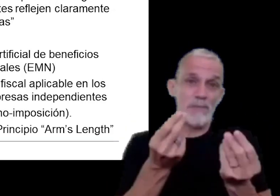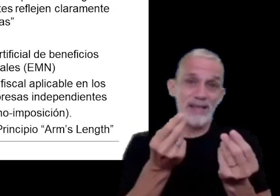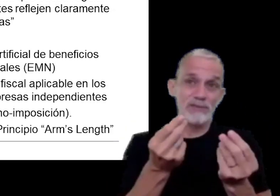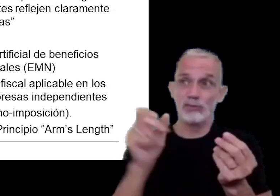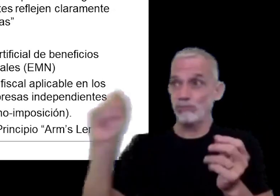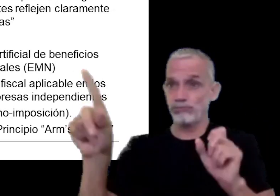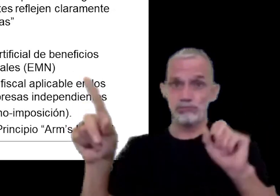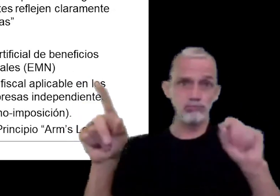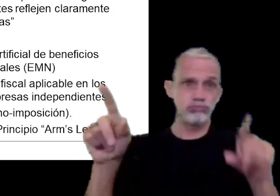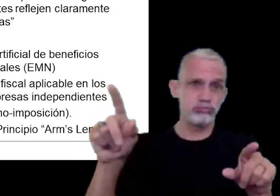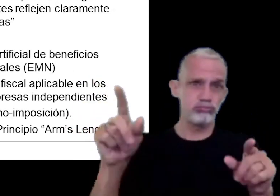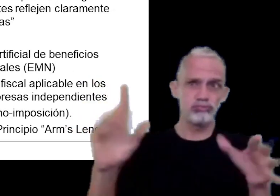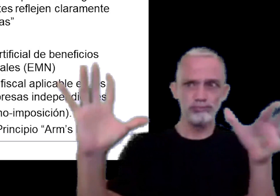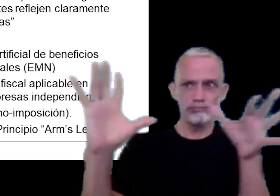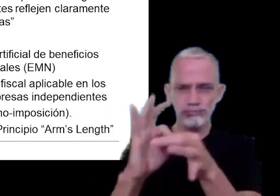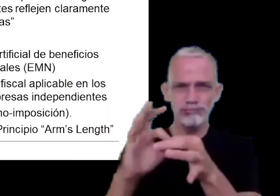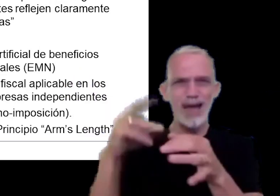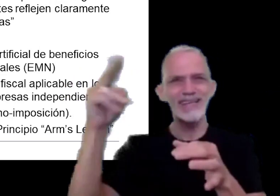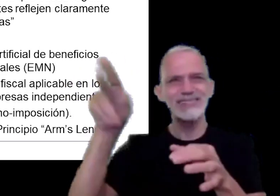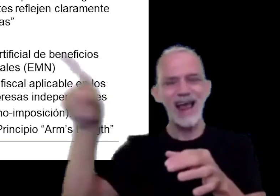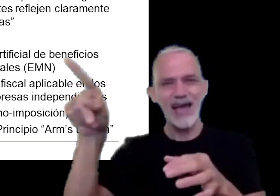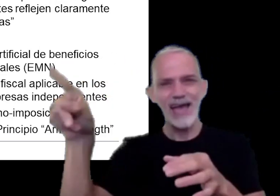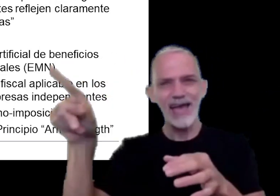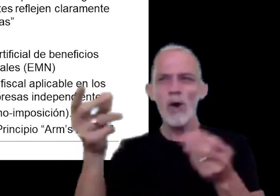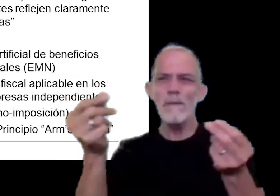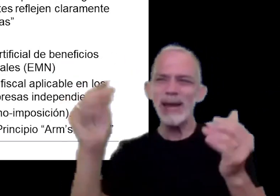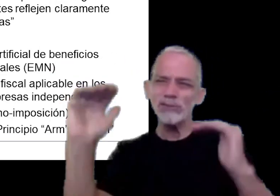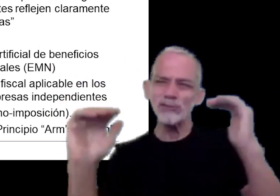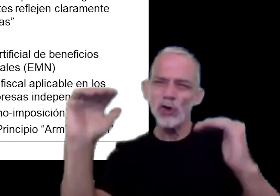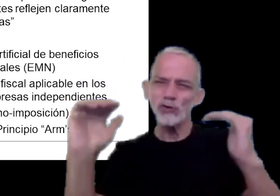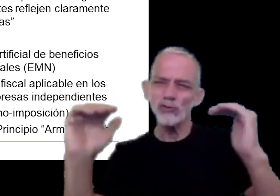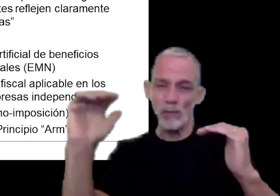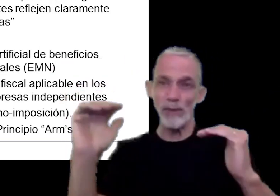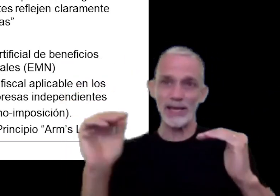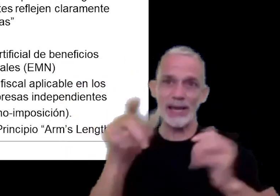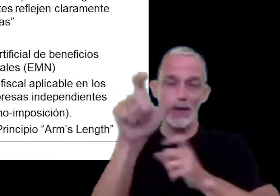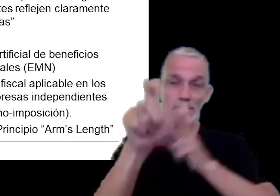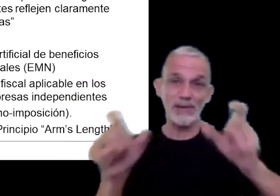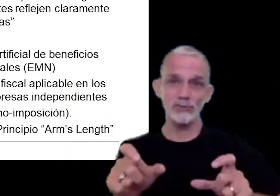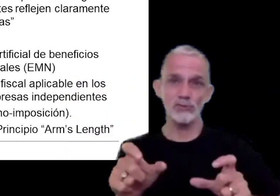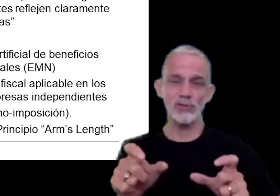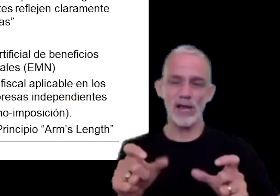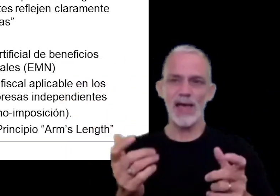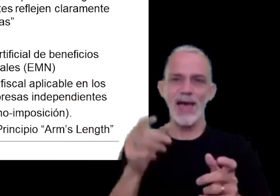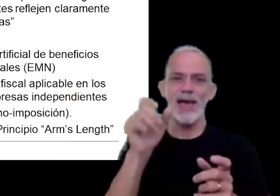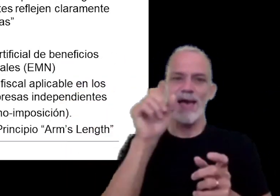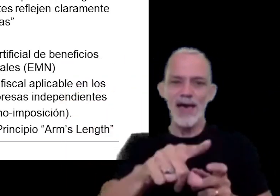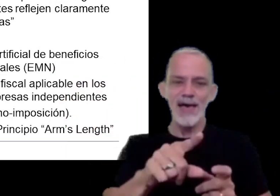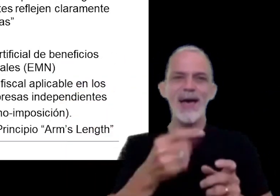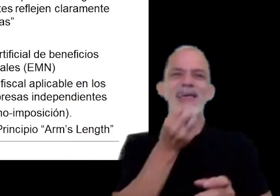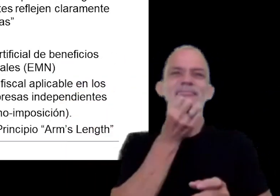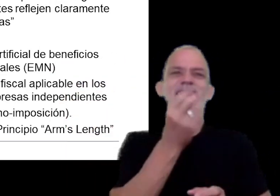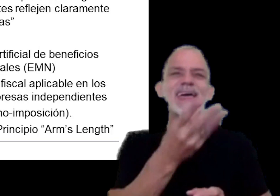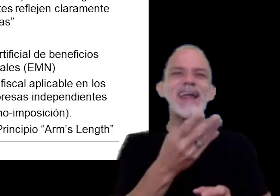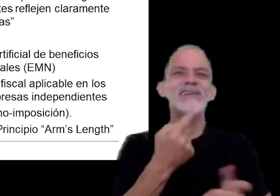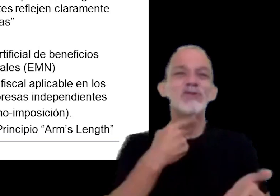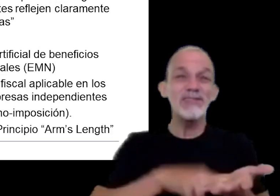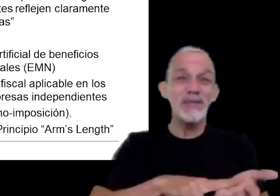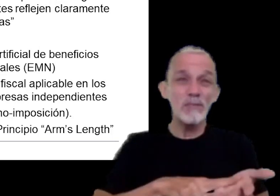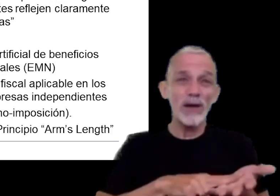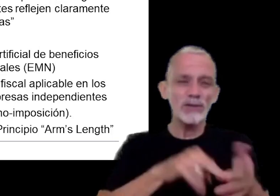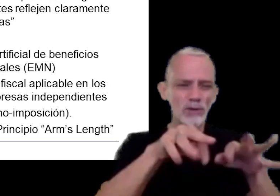relacionadas extranjeras para asegurar que los contribuyentes reflejen dentro de sus declaraciones impositivas